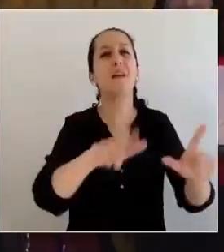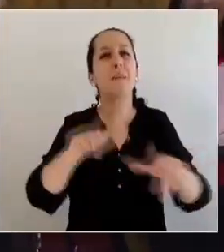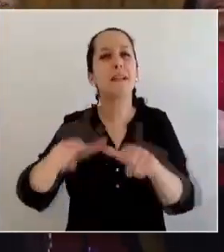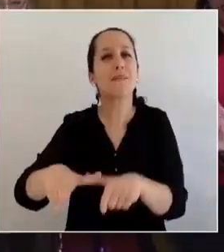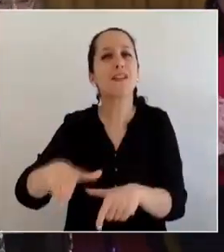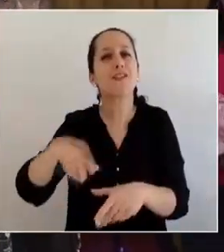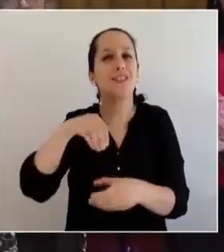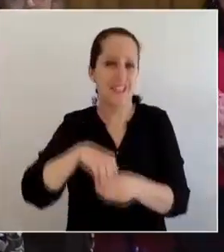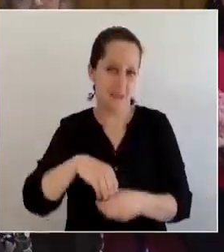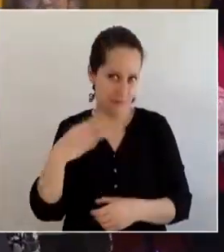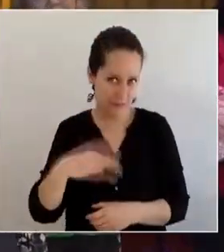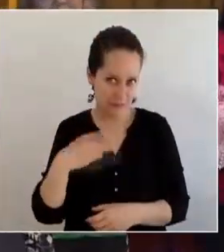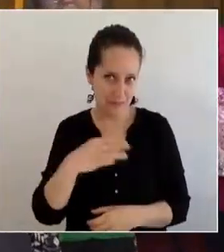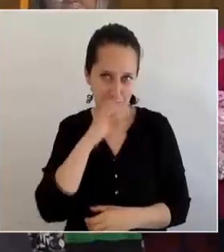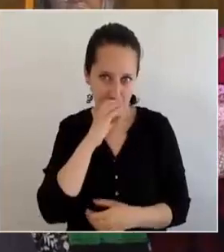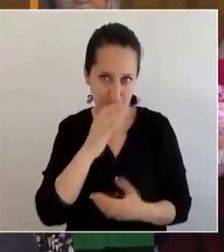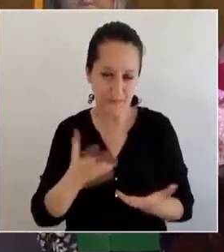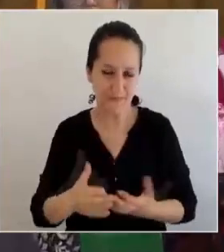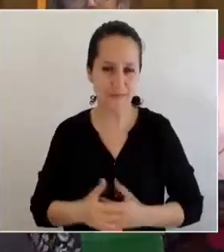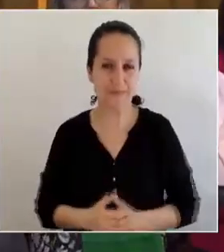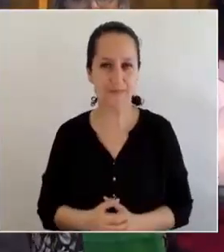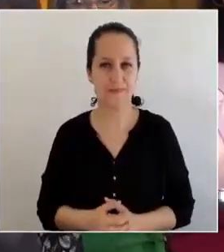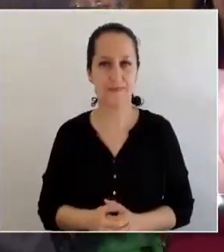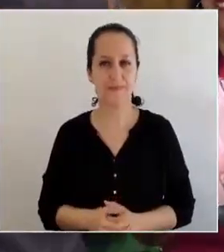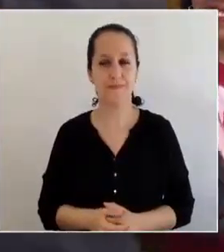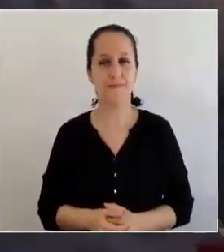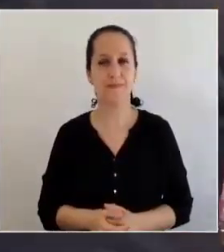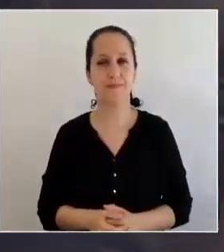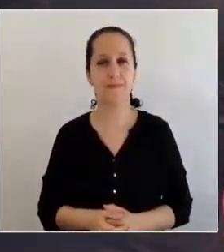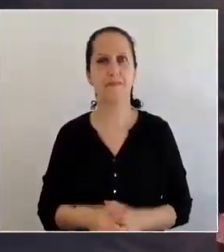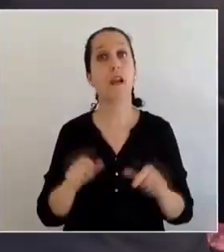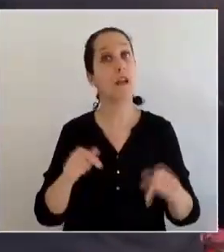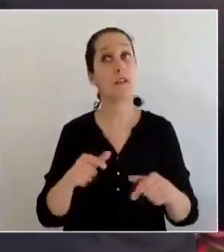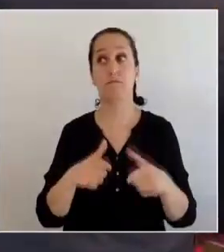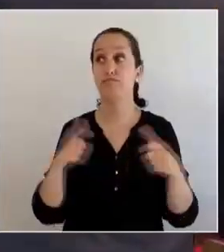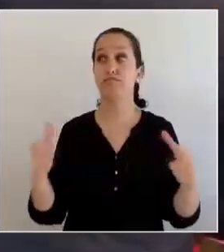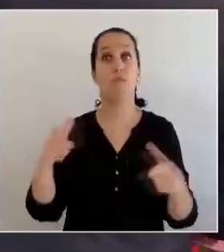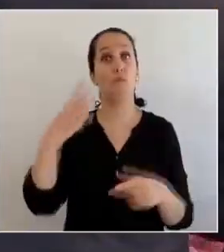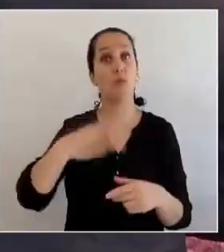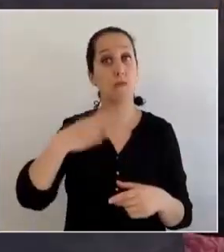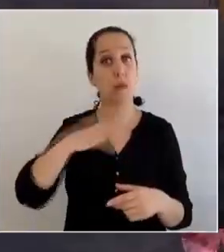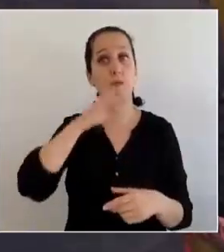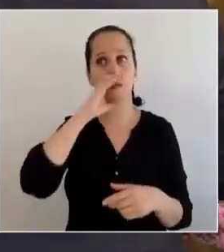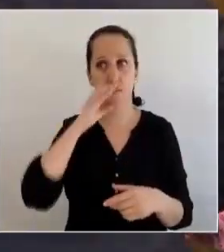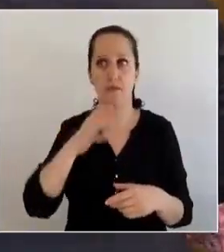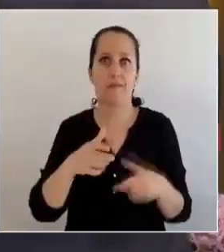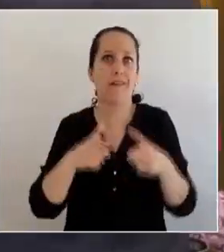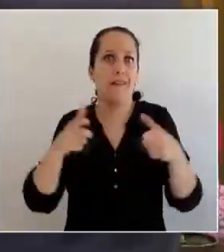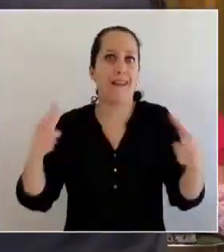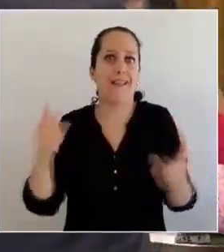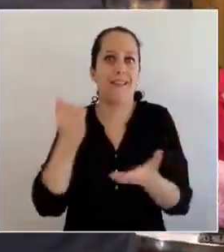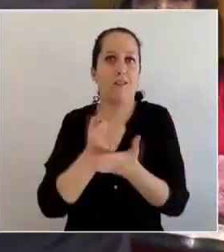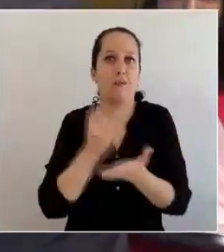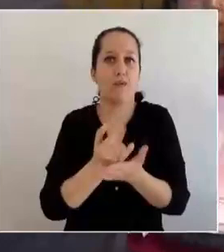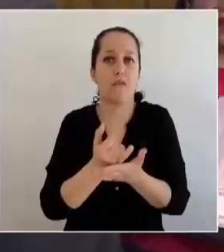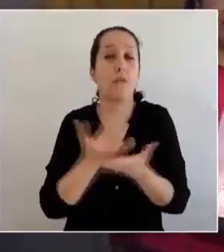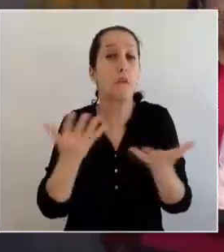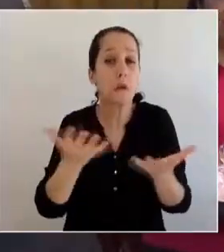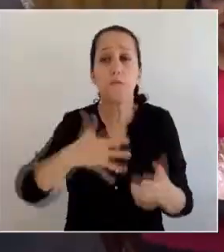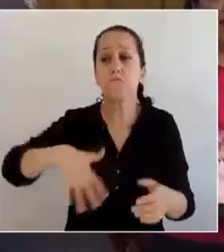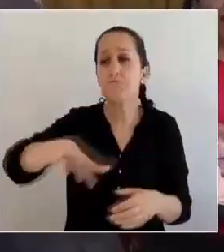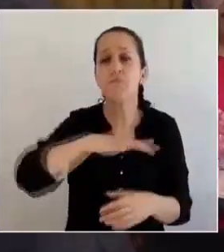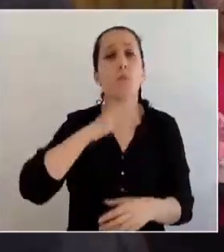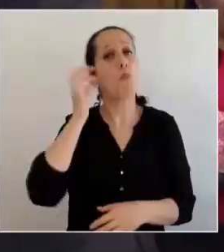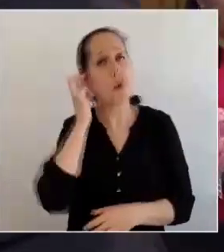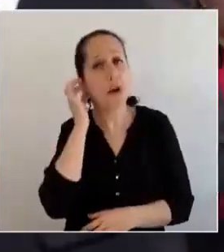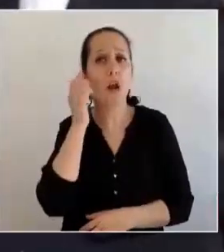direcciones de nuestro municipio. Esta gran institución que es la municipalidad, la componemos